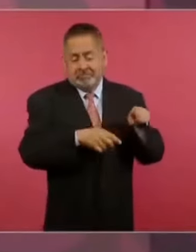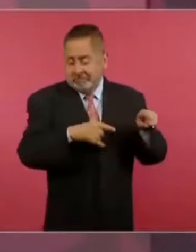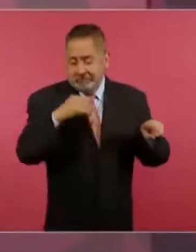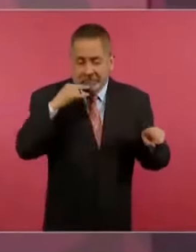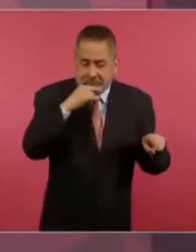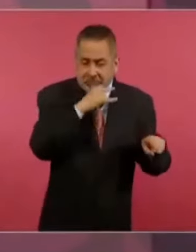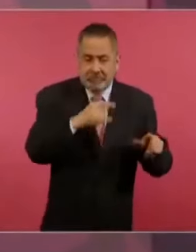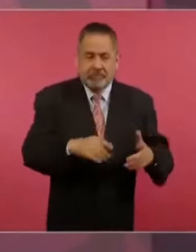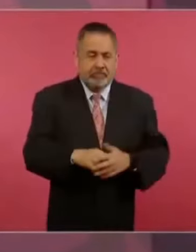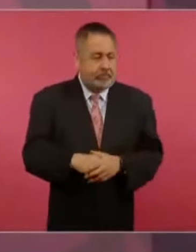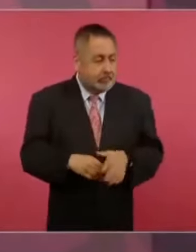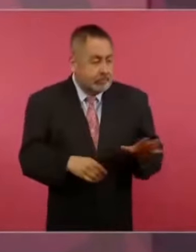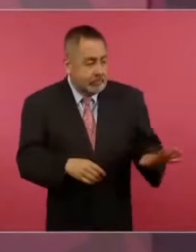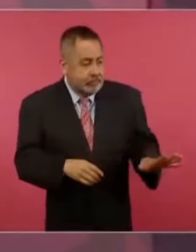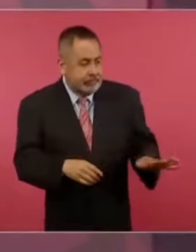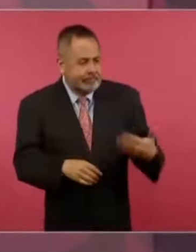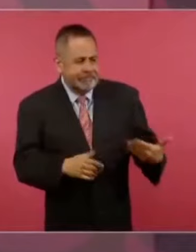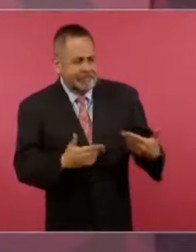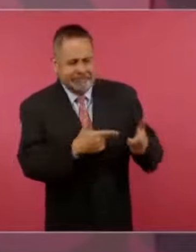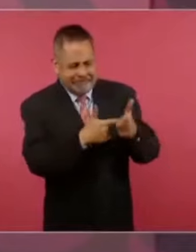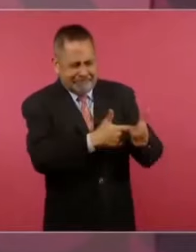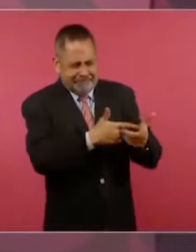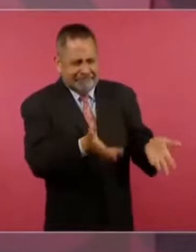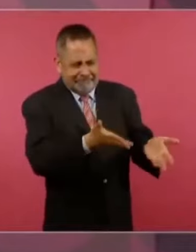Entonces, nos ayuda a nosotros mucho.